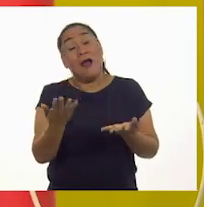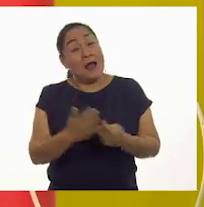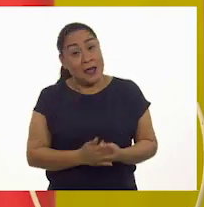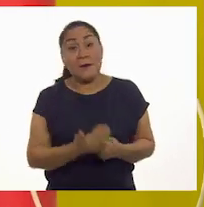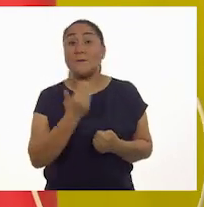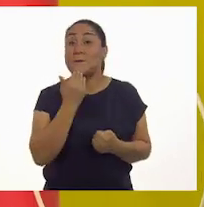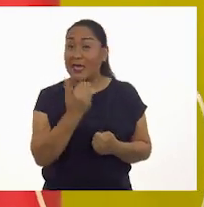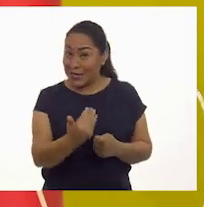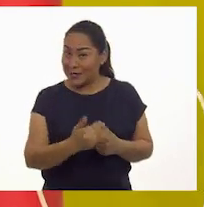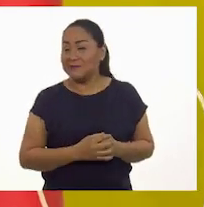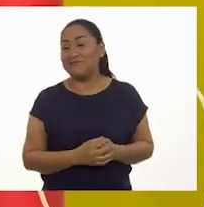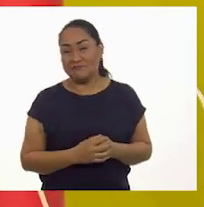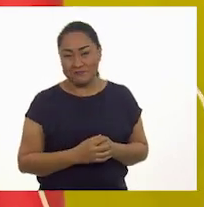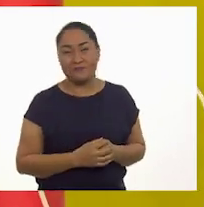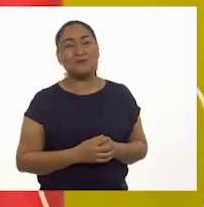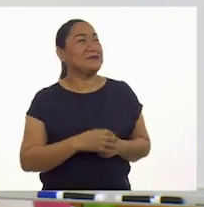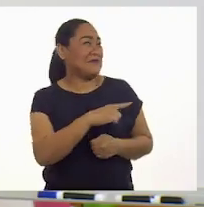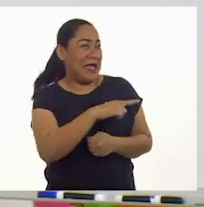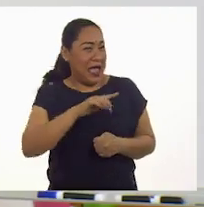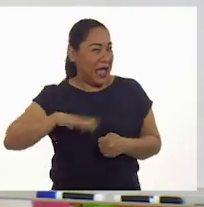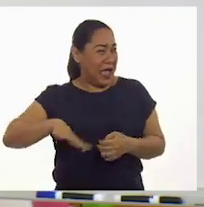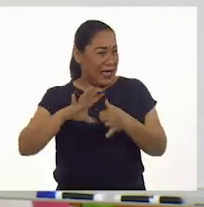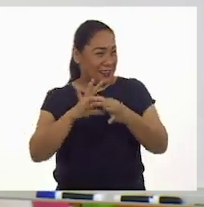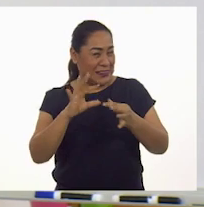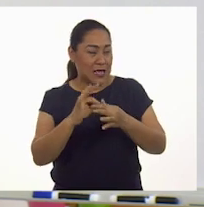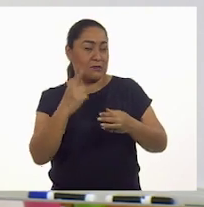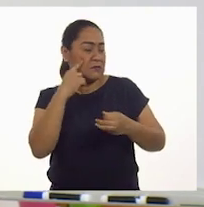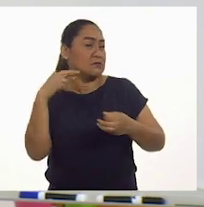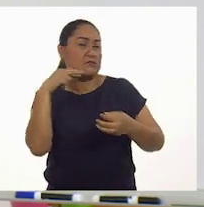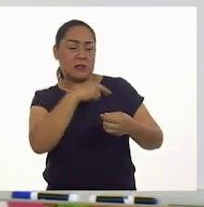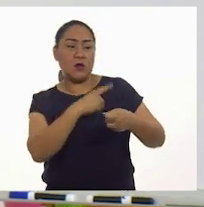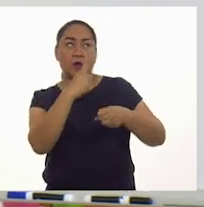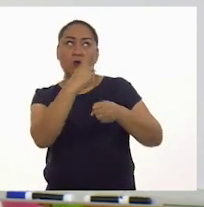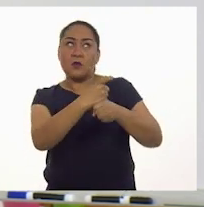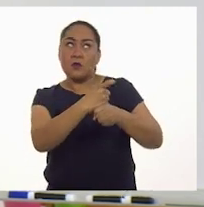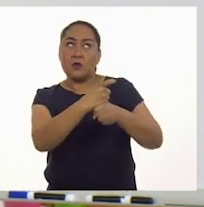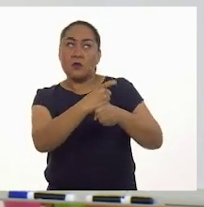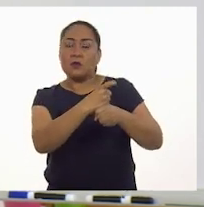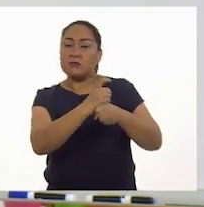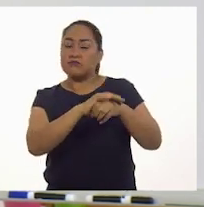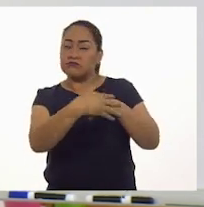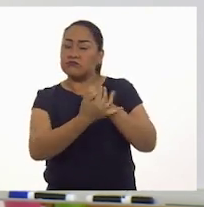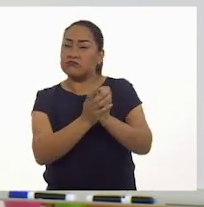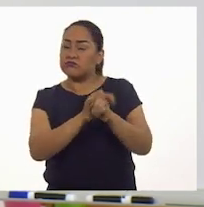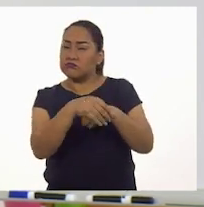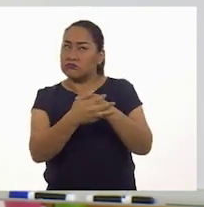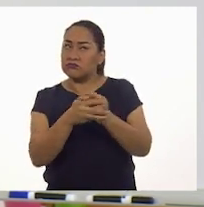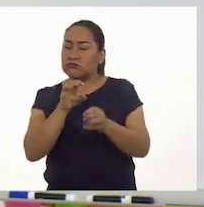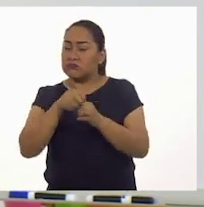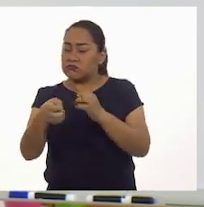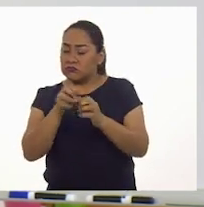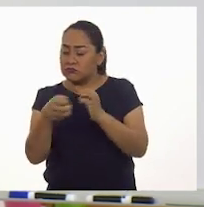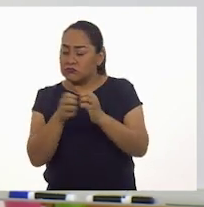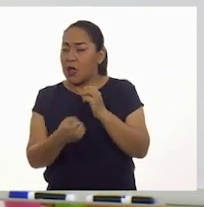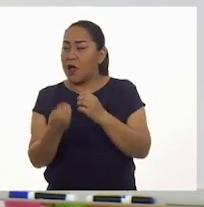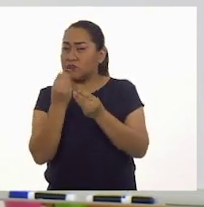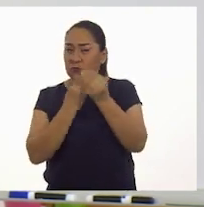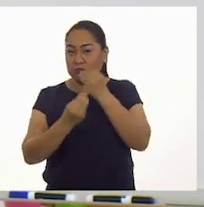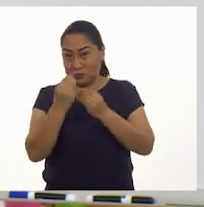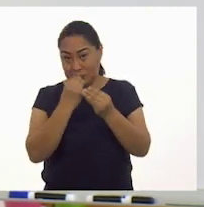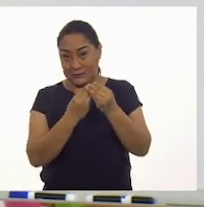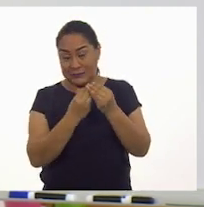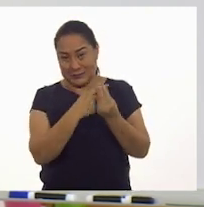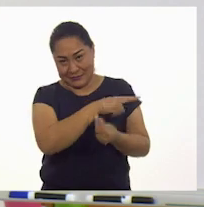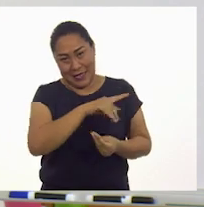bien, Pepe. Como nos acabas de decir, en tres pasos, Pepe puede limpiar una mandarina para poder disfrutarla, como nos ha comentado.